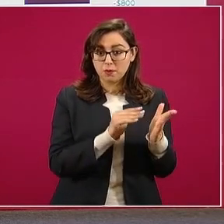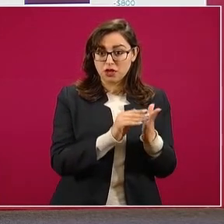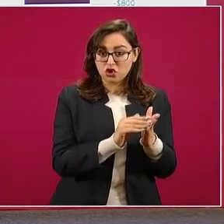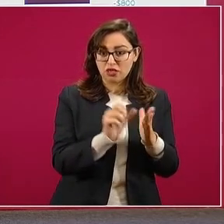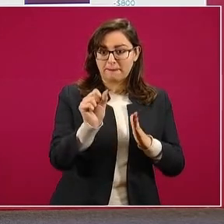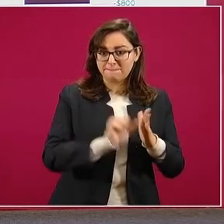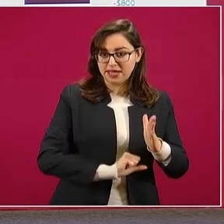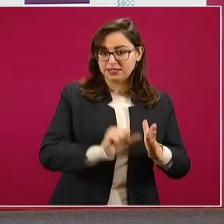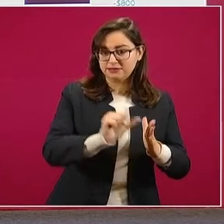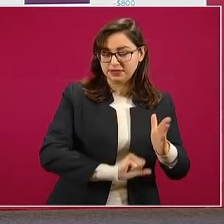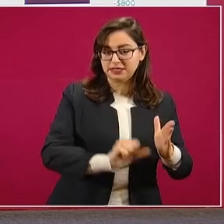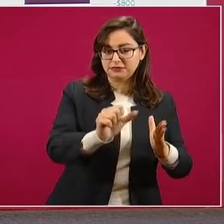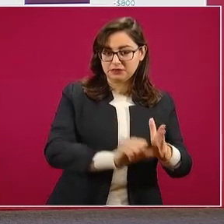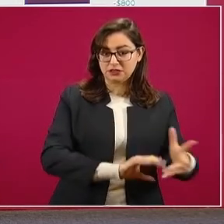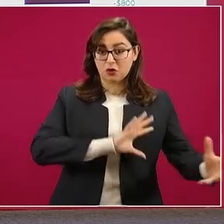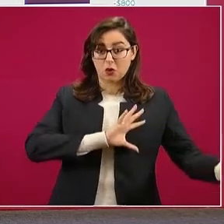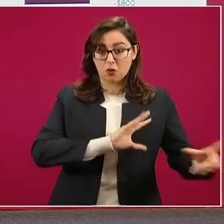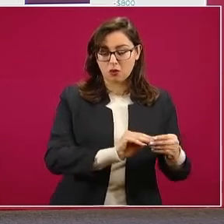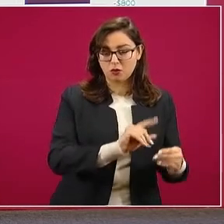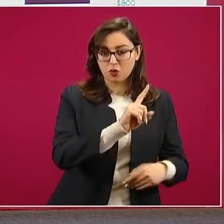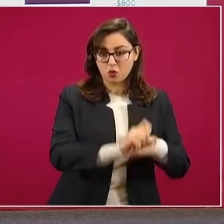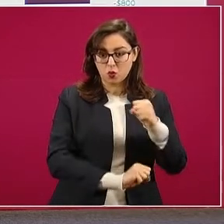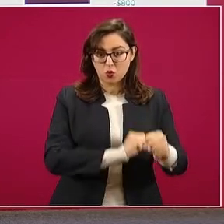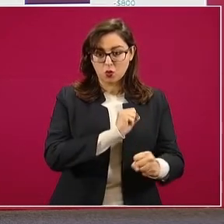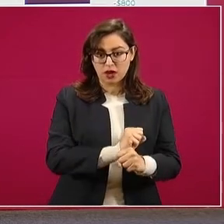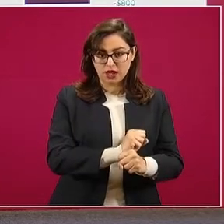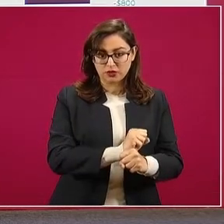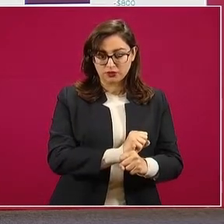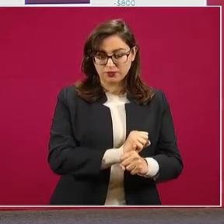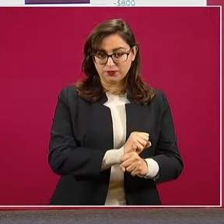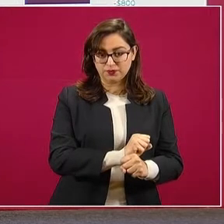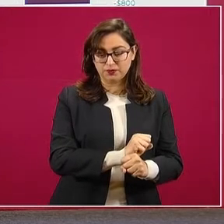o sea, qué es la tarea, o sea, qué